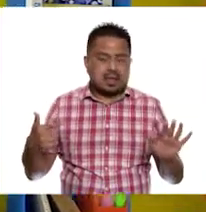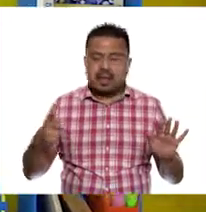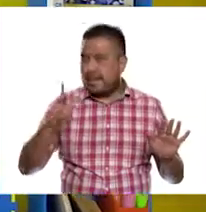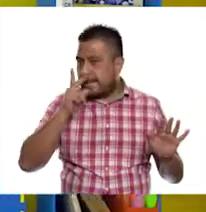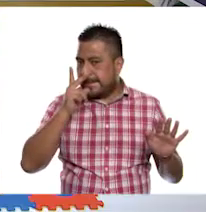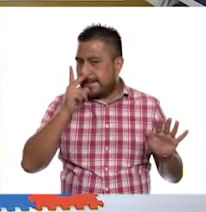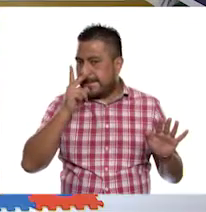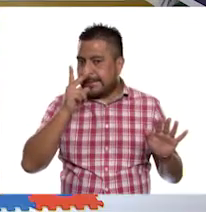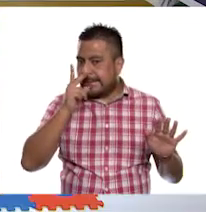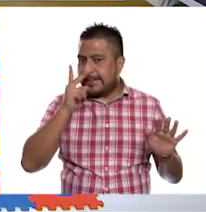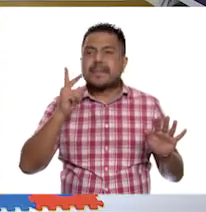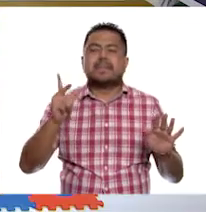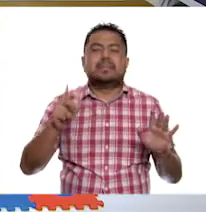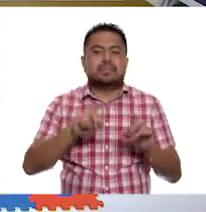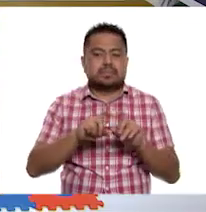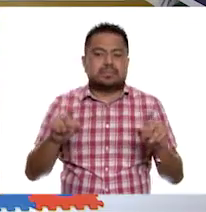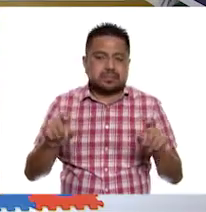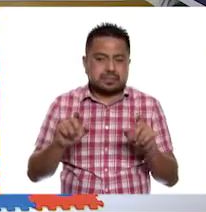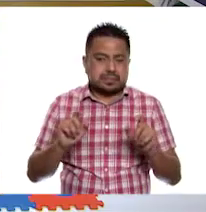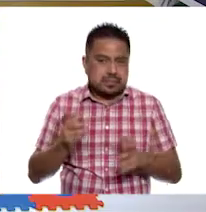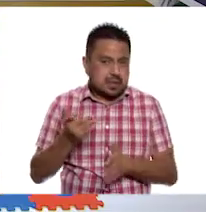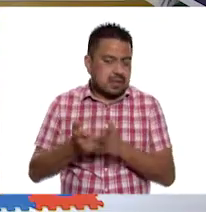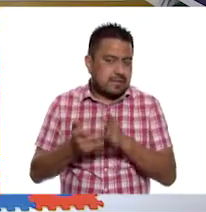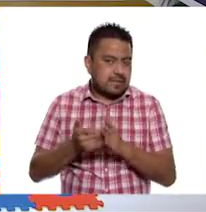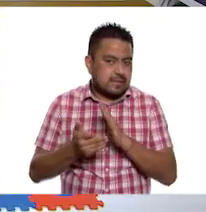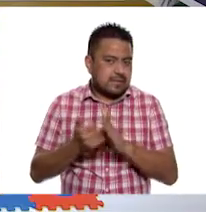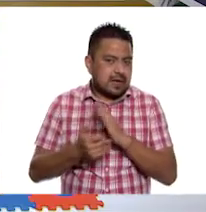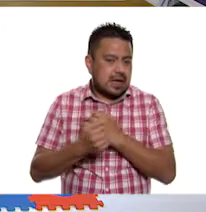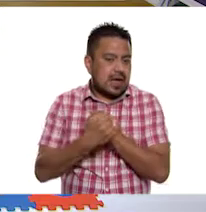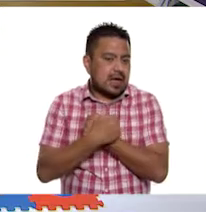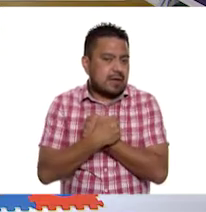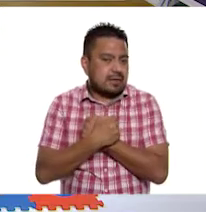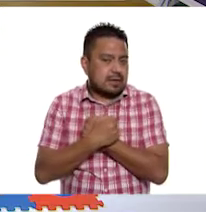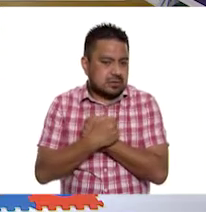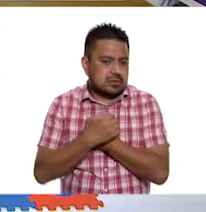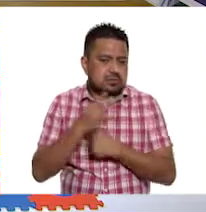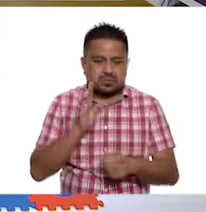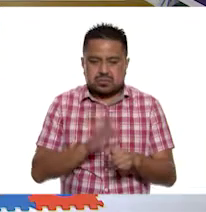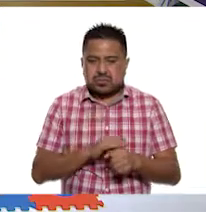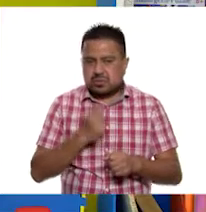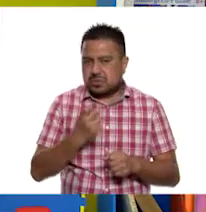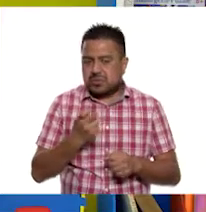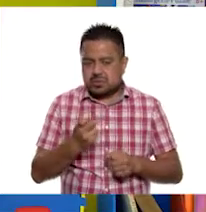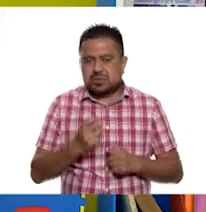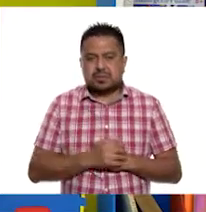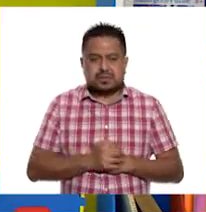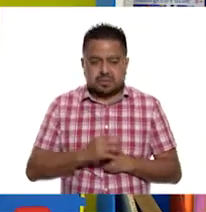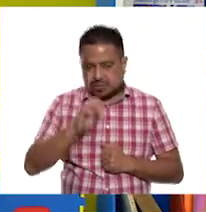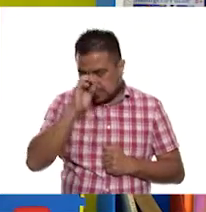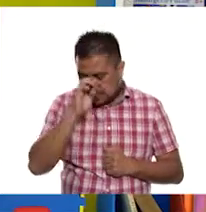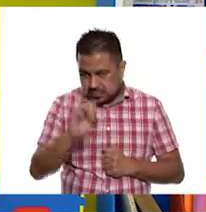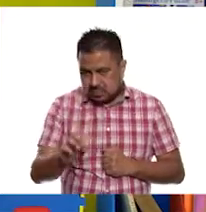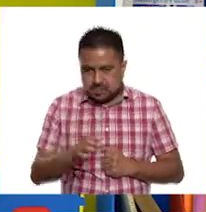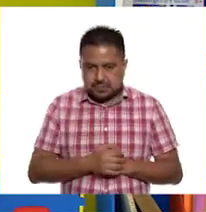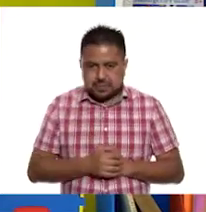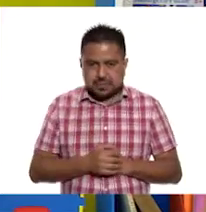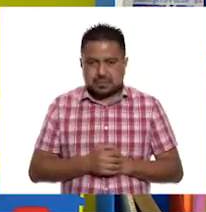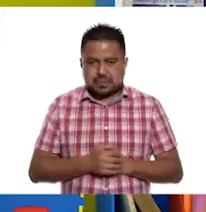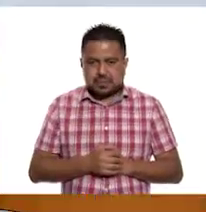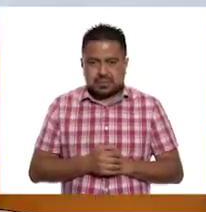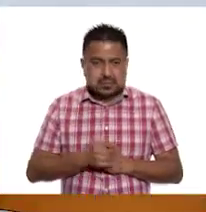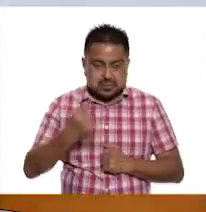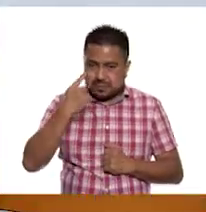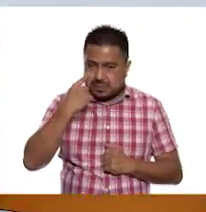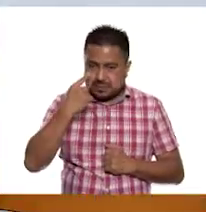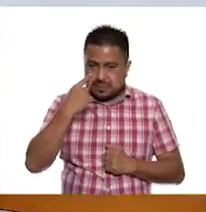Digo, sí, siete, pero nos faltaba abrazar, ¿verdad? Entonces, extraño. Aquí, fíjate muy bien.